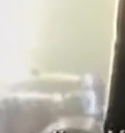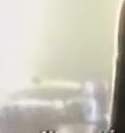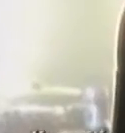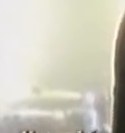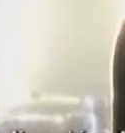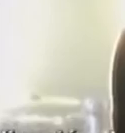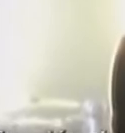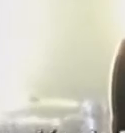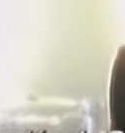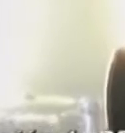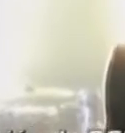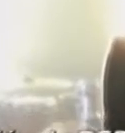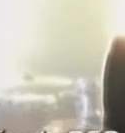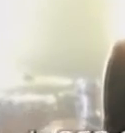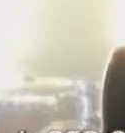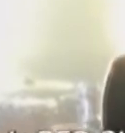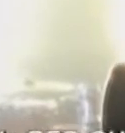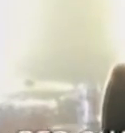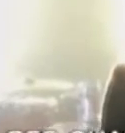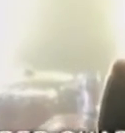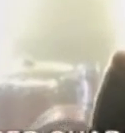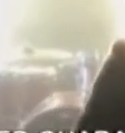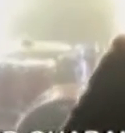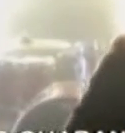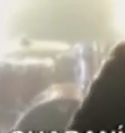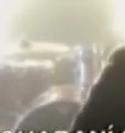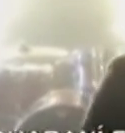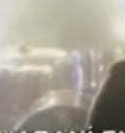una lágrima en la noche